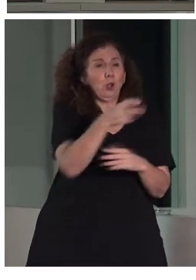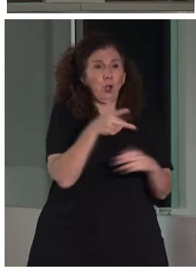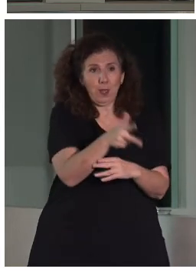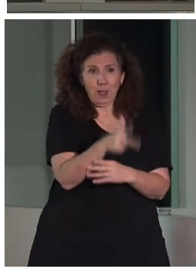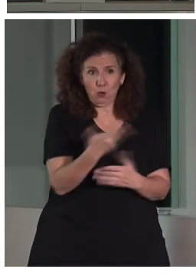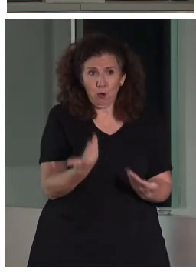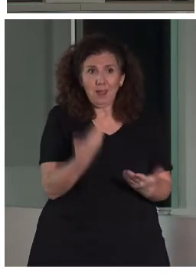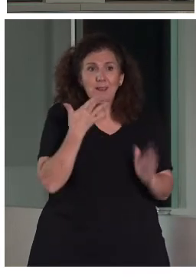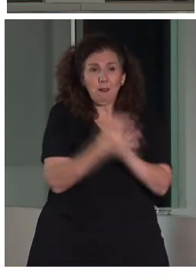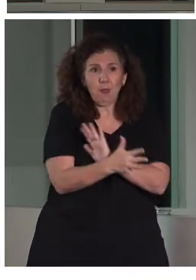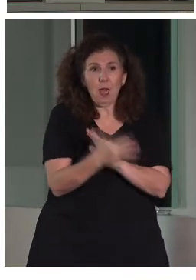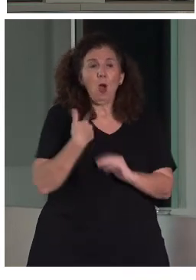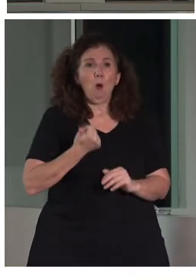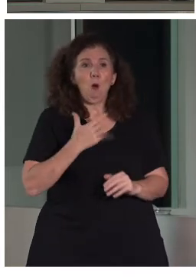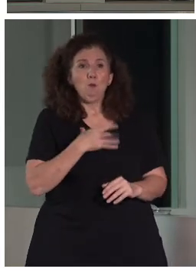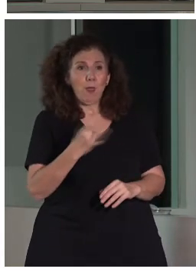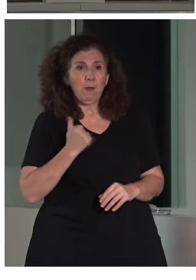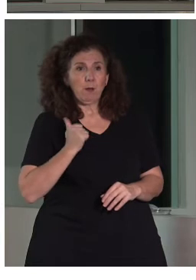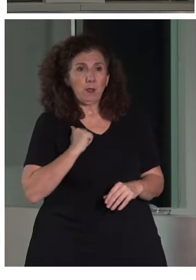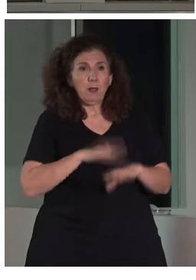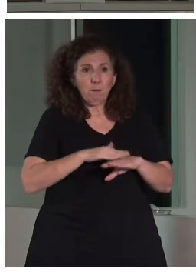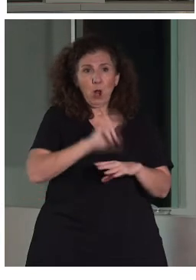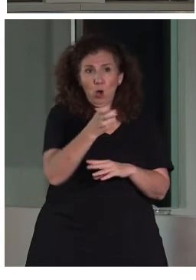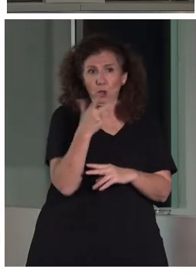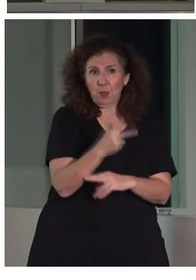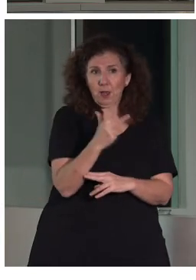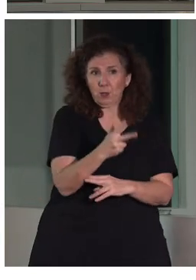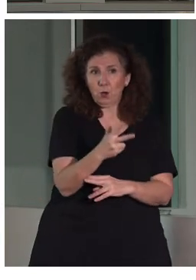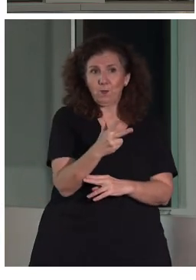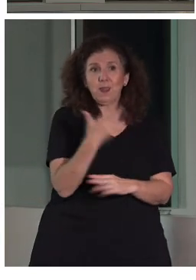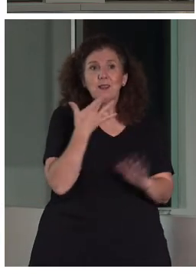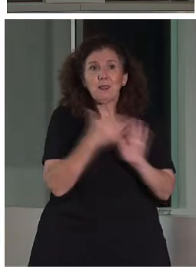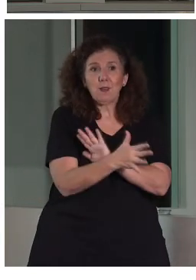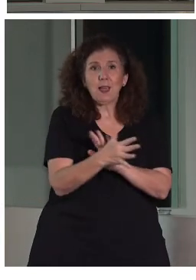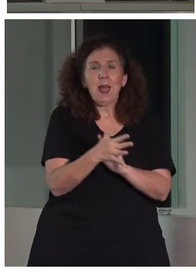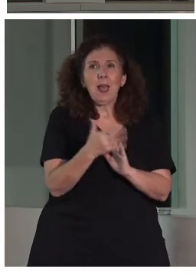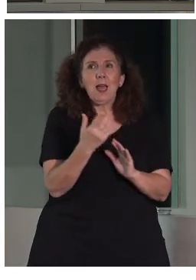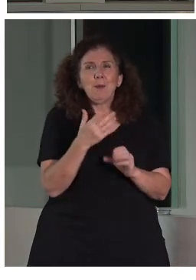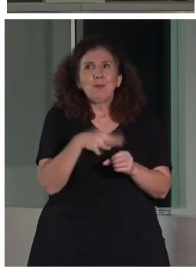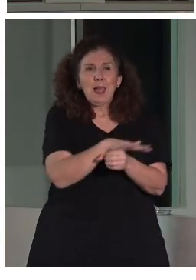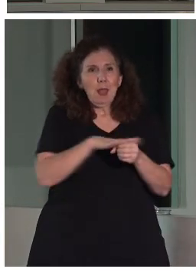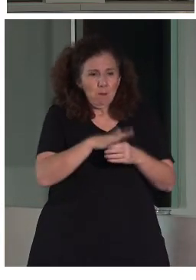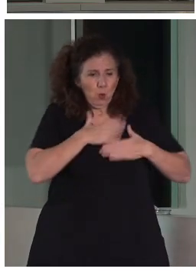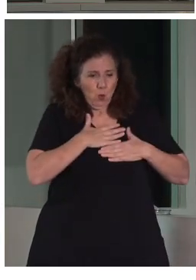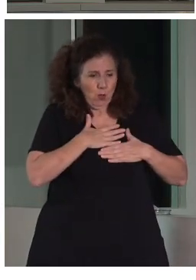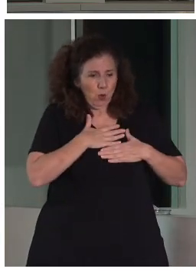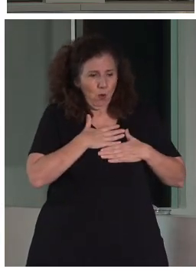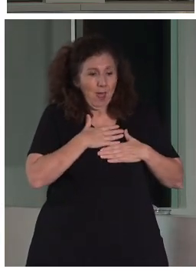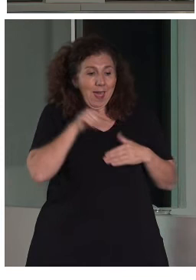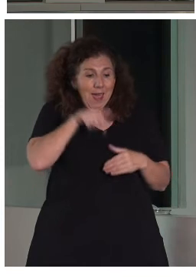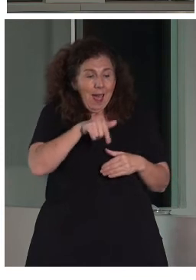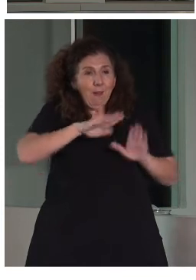Y en el caso de nuestro ámbito tiene mucho que ver con el ámbito de que la transmisión de contenidos afecta a la educación,